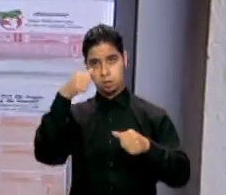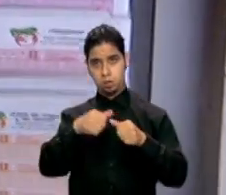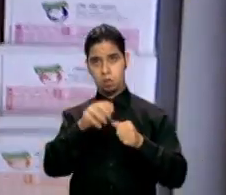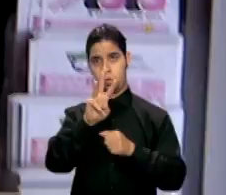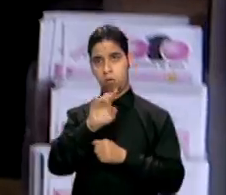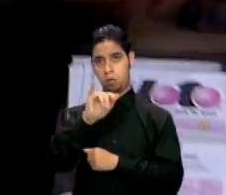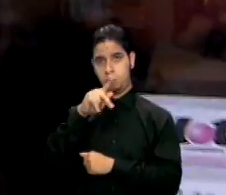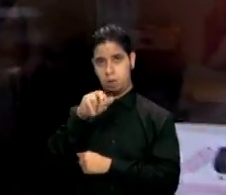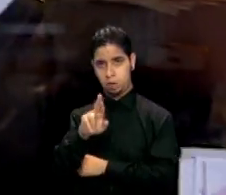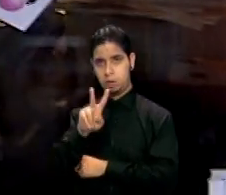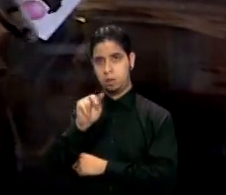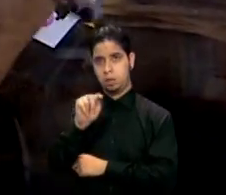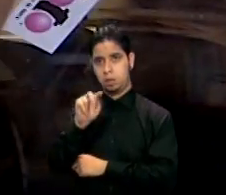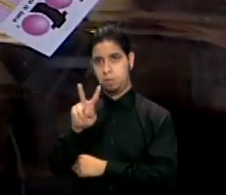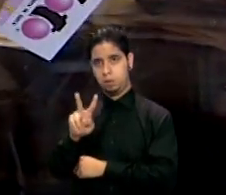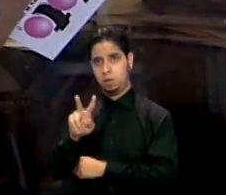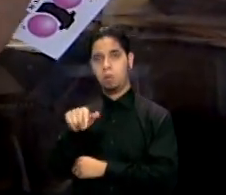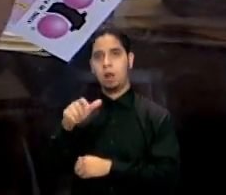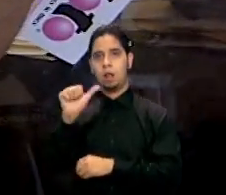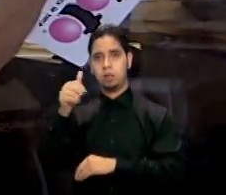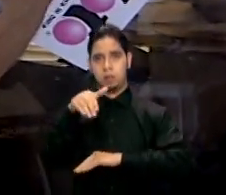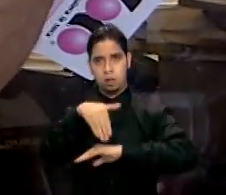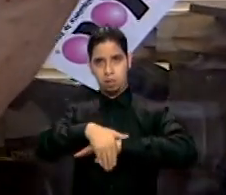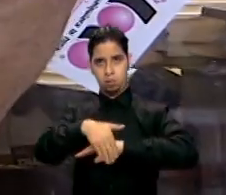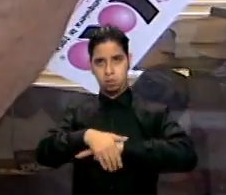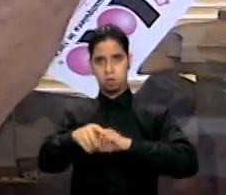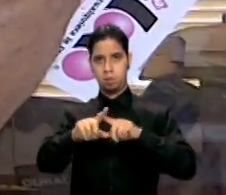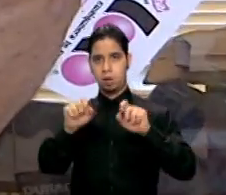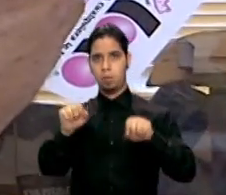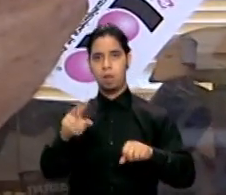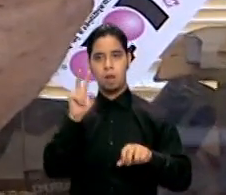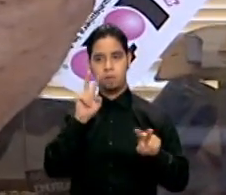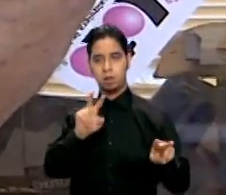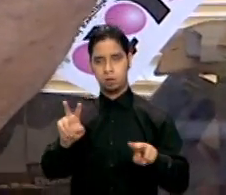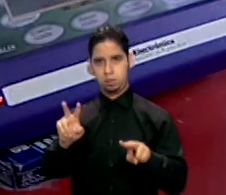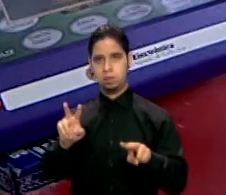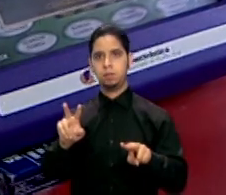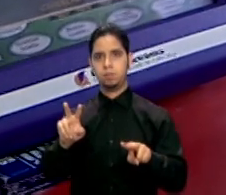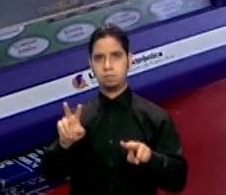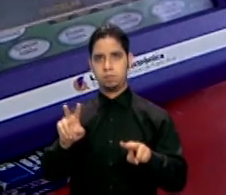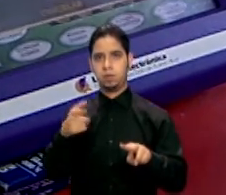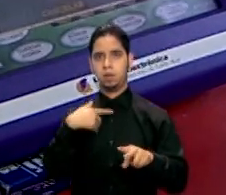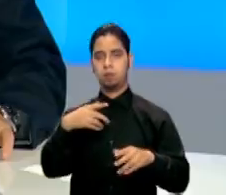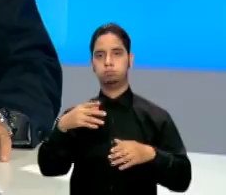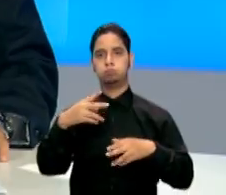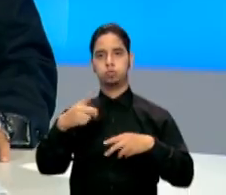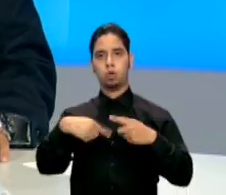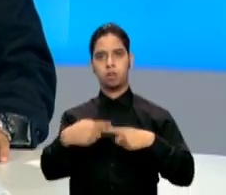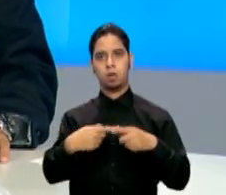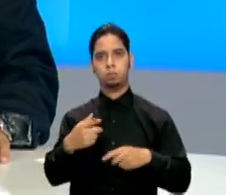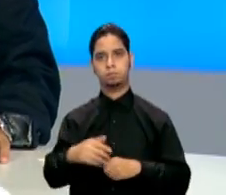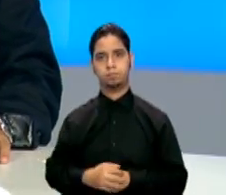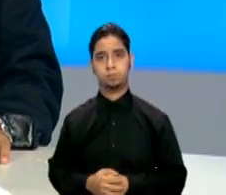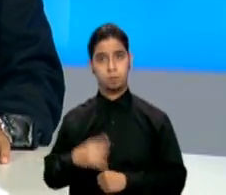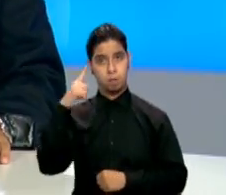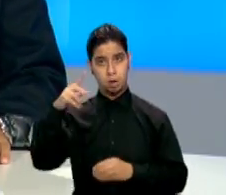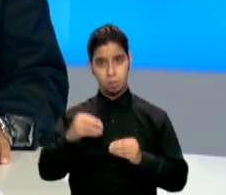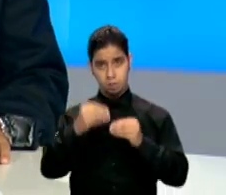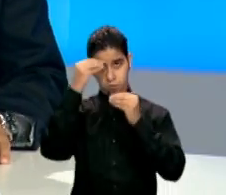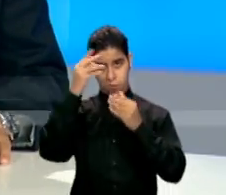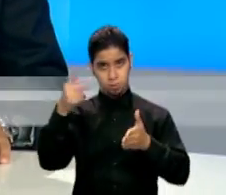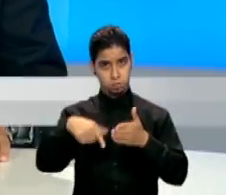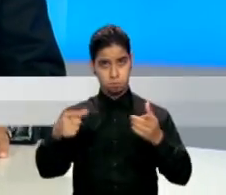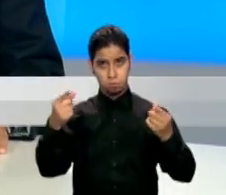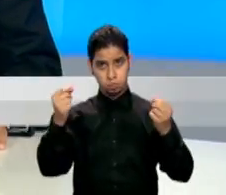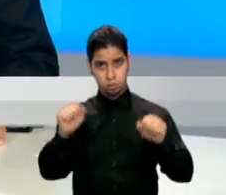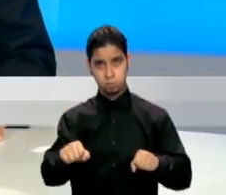WIPR Televisión a las 10 de la noche para ver la transmisión en vivo de los sorteos. Y para ver estas y otras noticias,